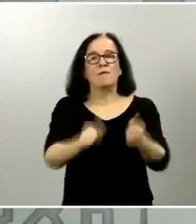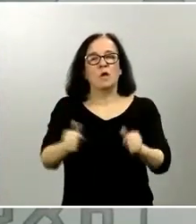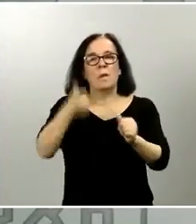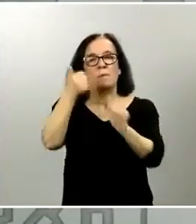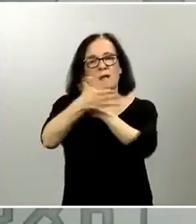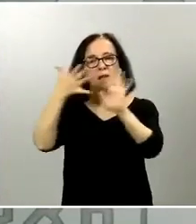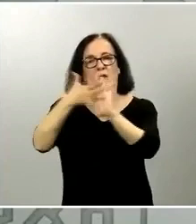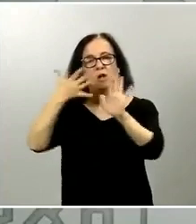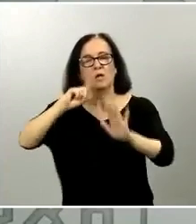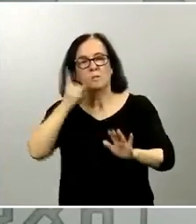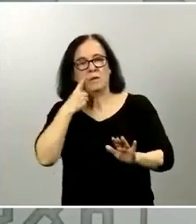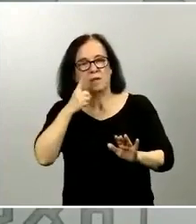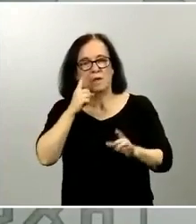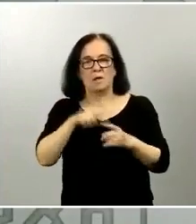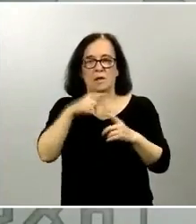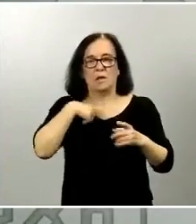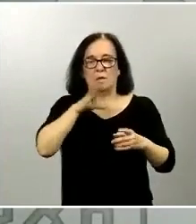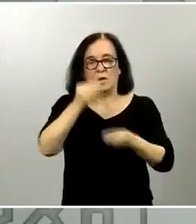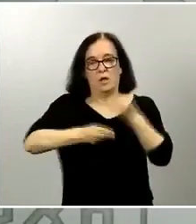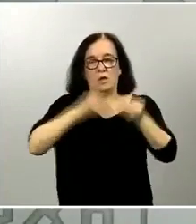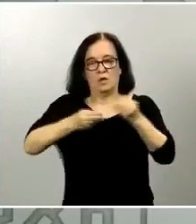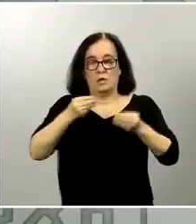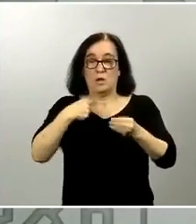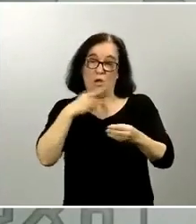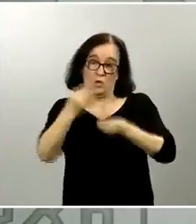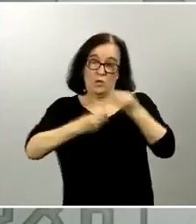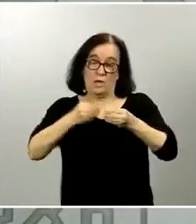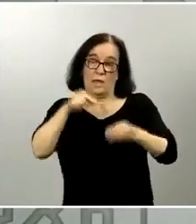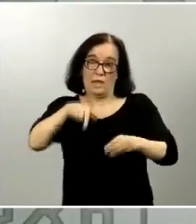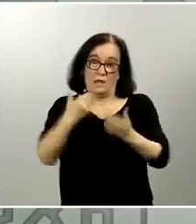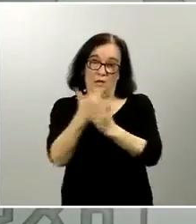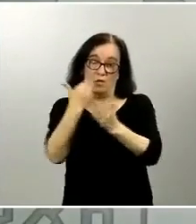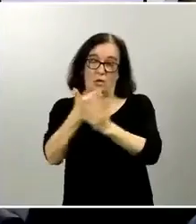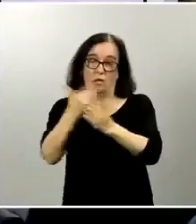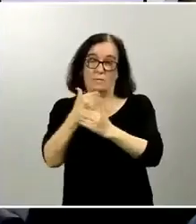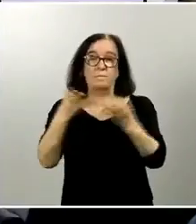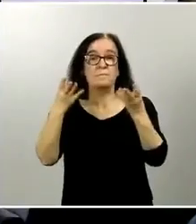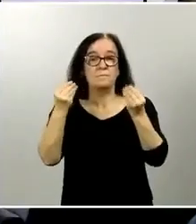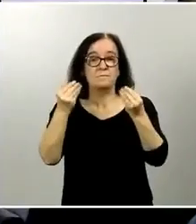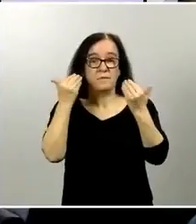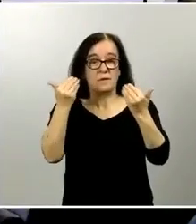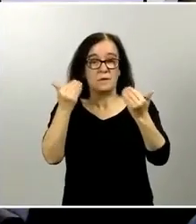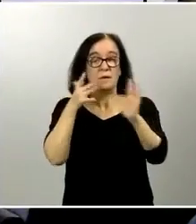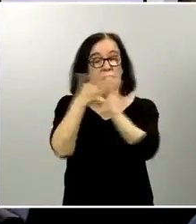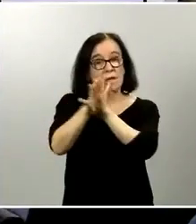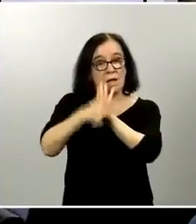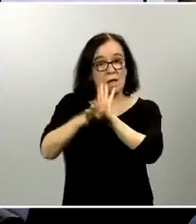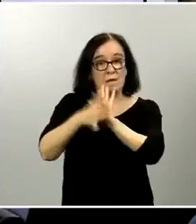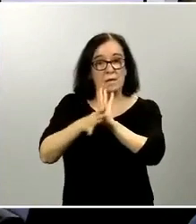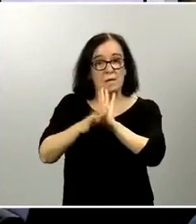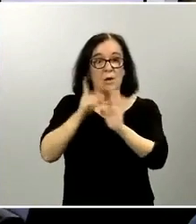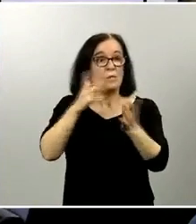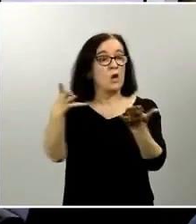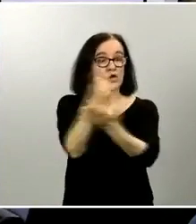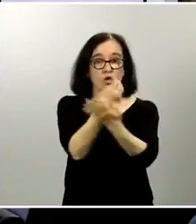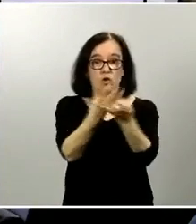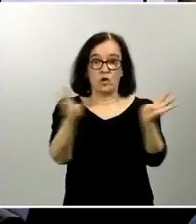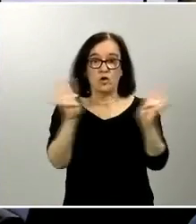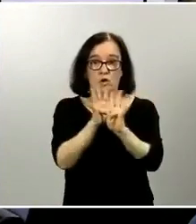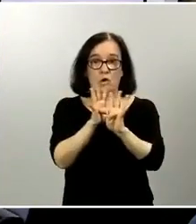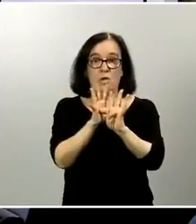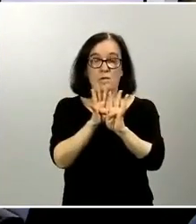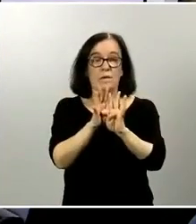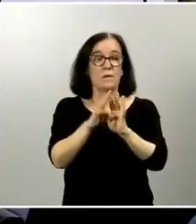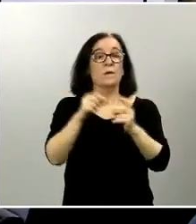diagnosticar y para eso lo vamos a utilizar estos días sobre todo Muchas gracias por sus explicaciones doctora Sierra y por la de todos los comparecientes María